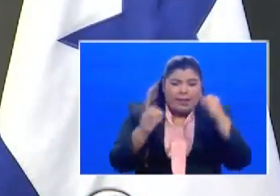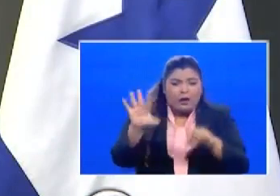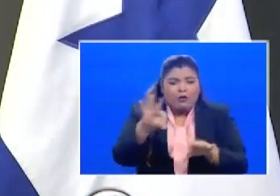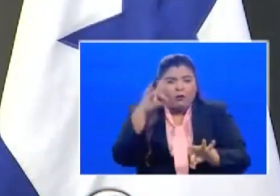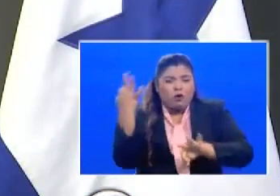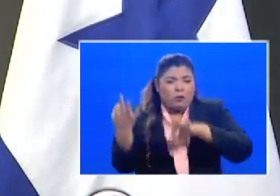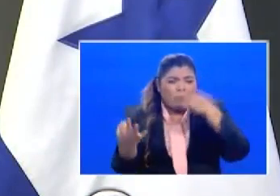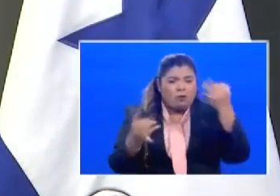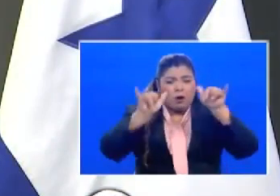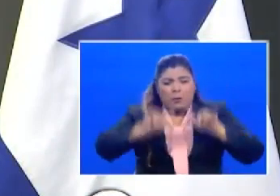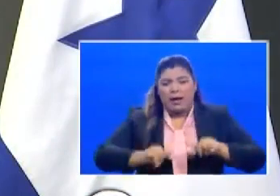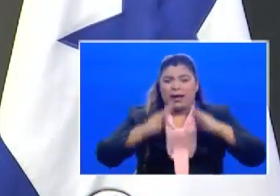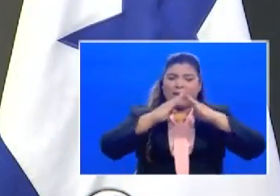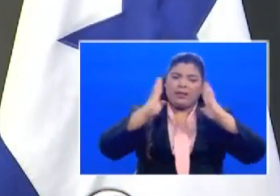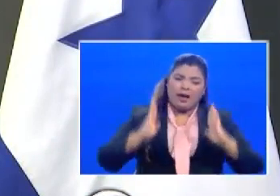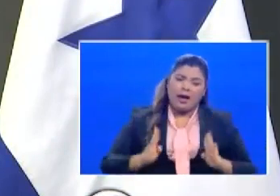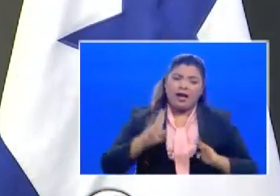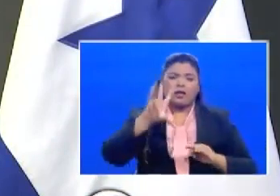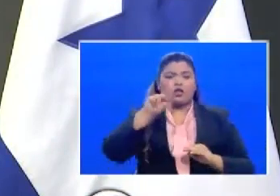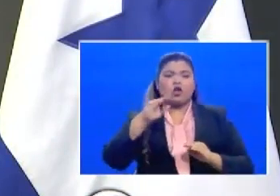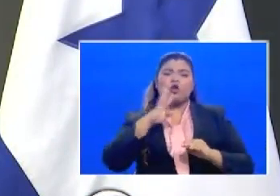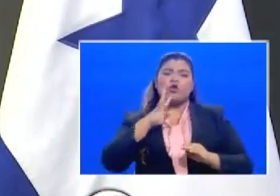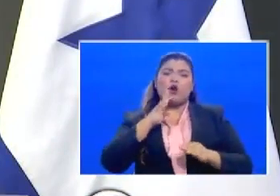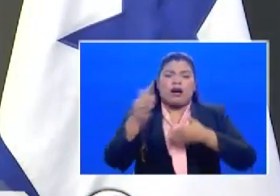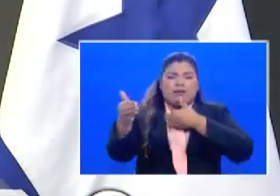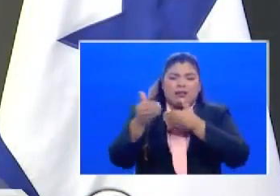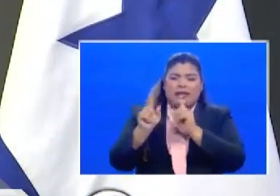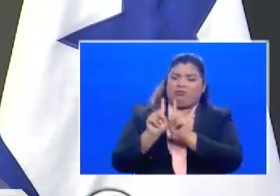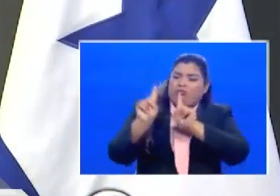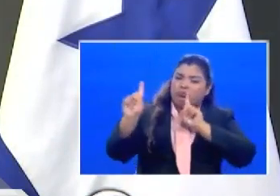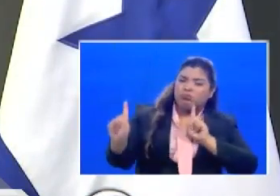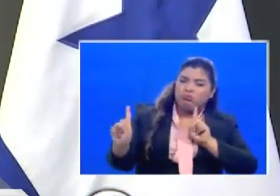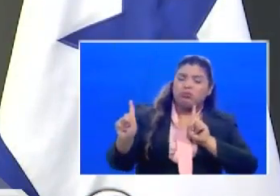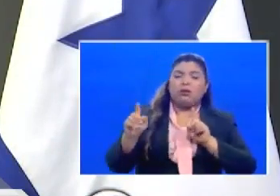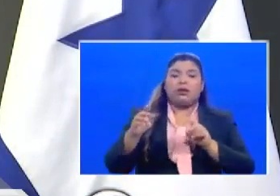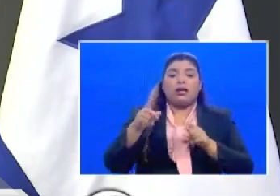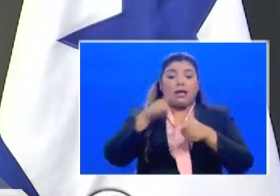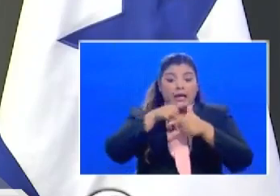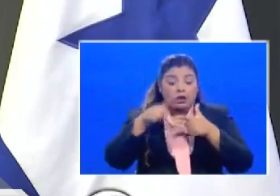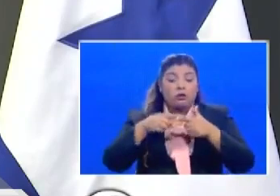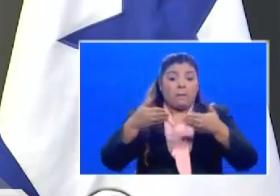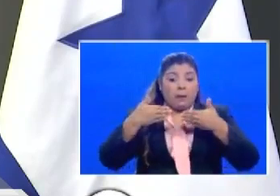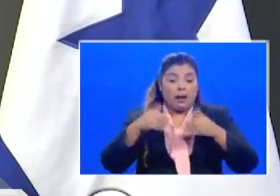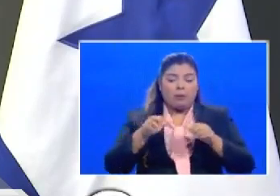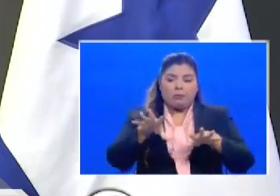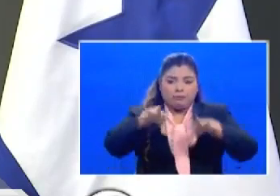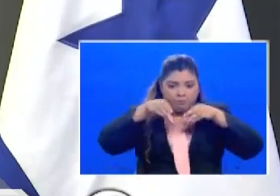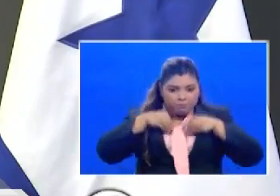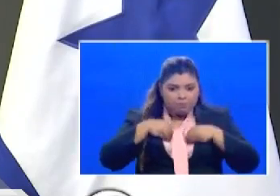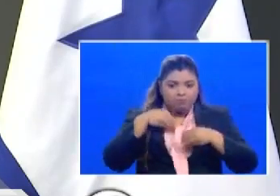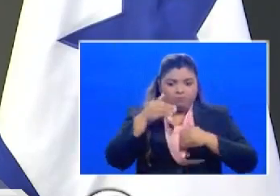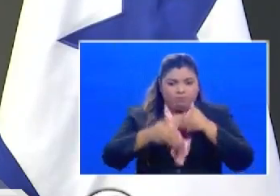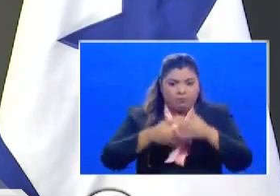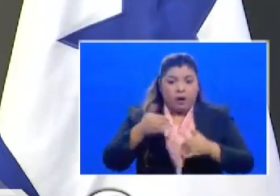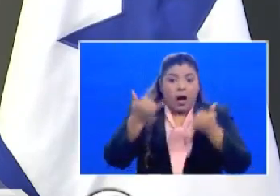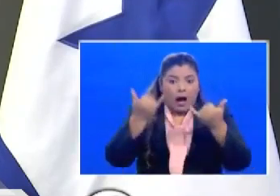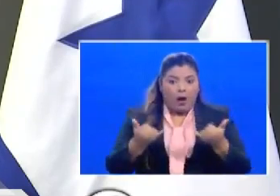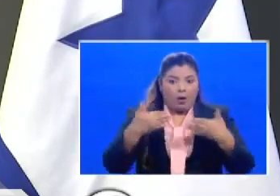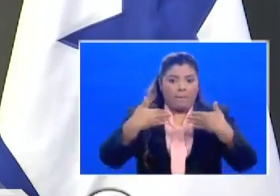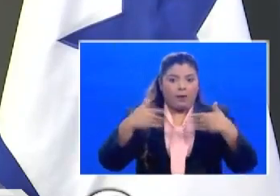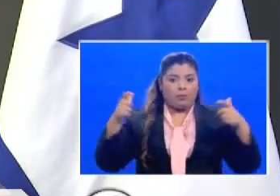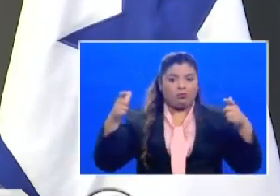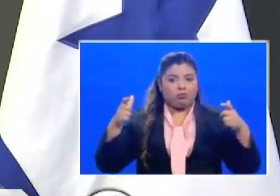de las medidas de distanciamiento social estamos alcanzando un nivel que está por debajo de uno es decir que estamos cortando la